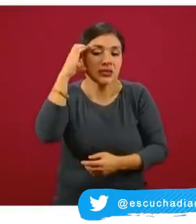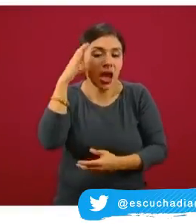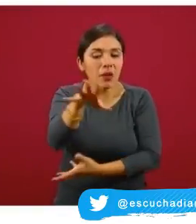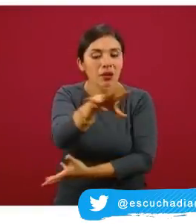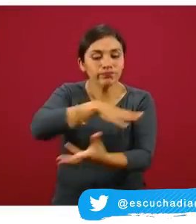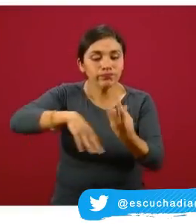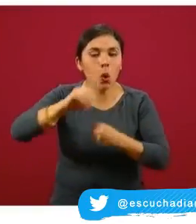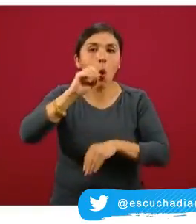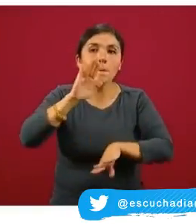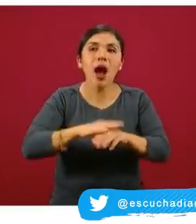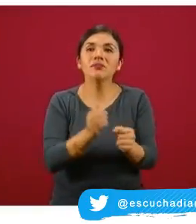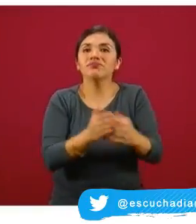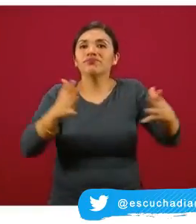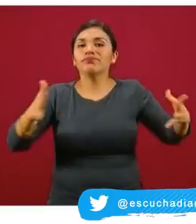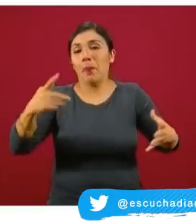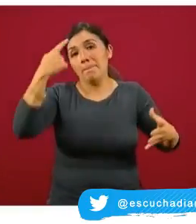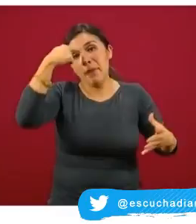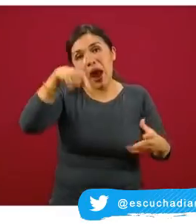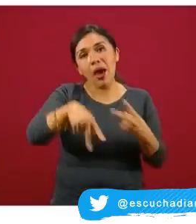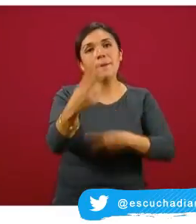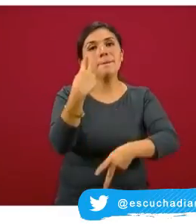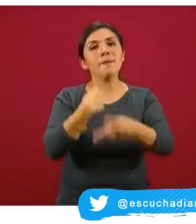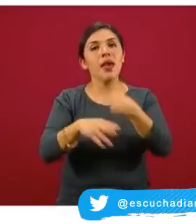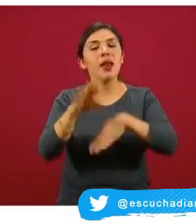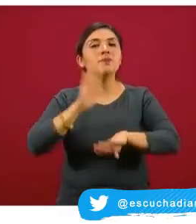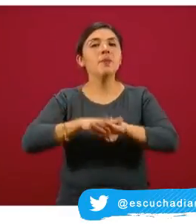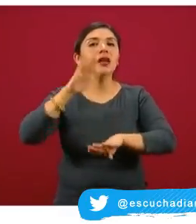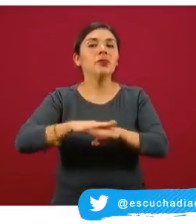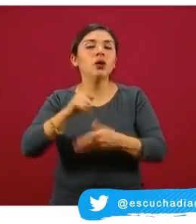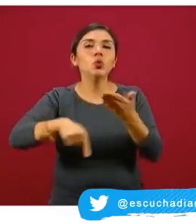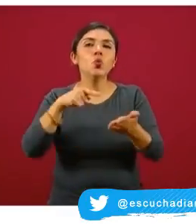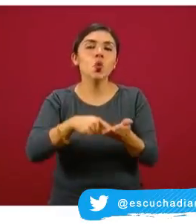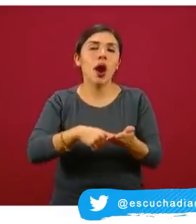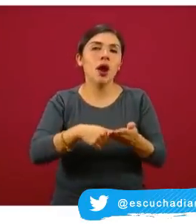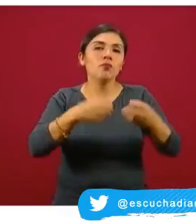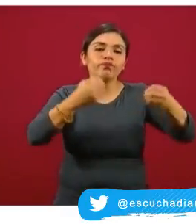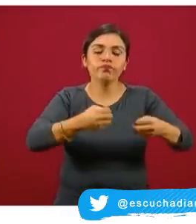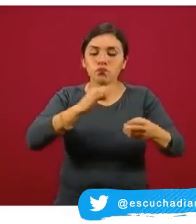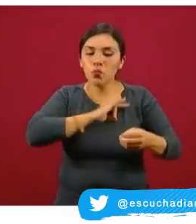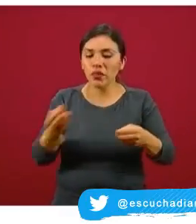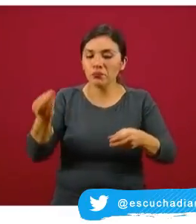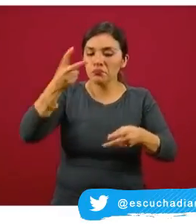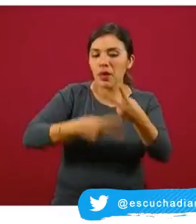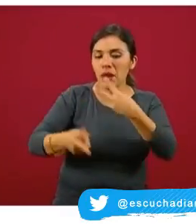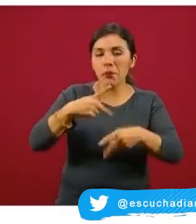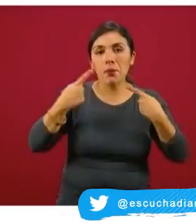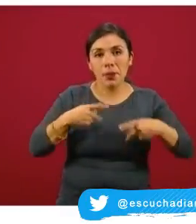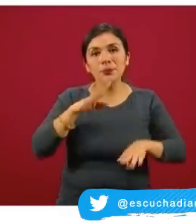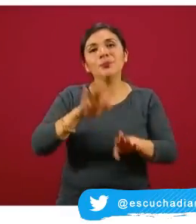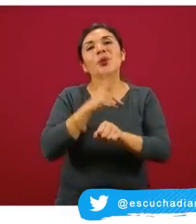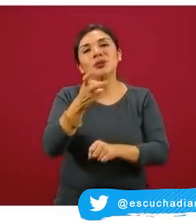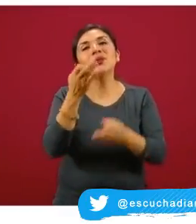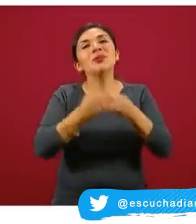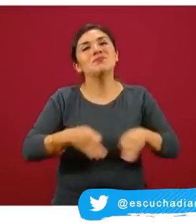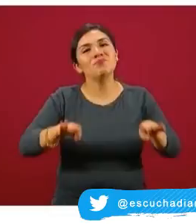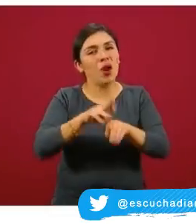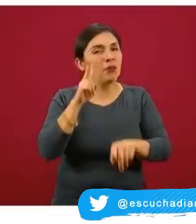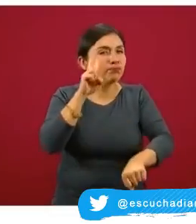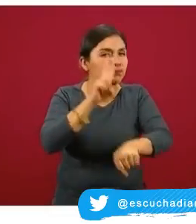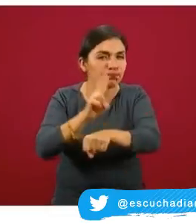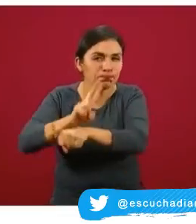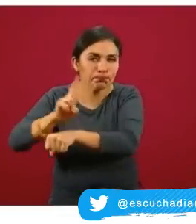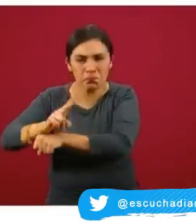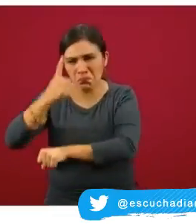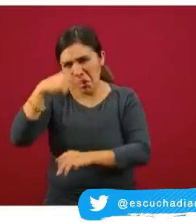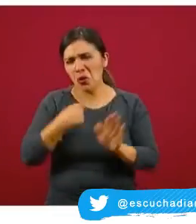o expandiendo para generar mayor capacidad y por eso es importante este monitoreo, que más allá de poder sí